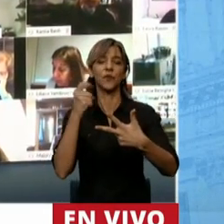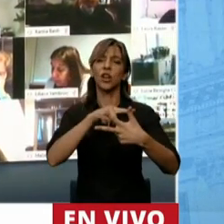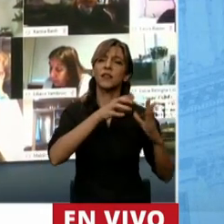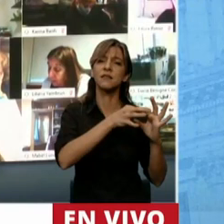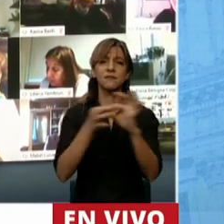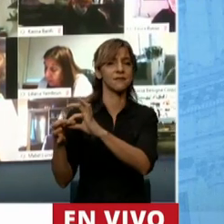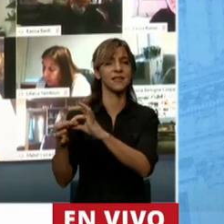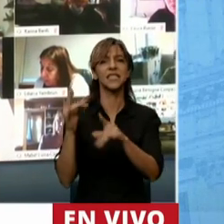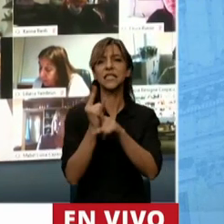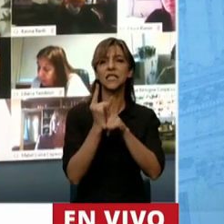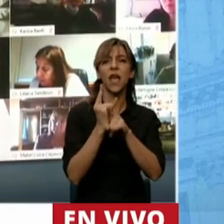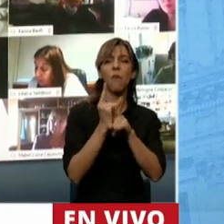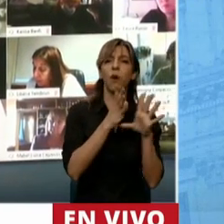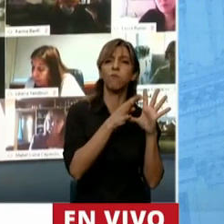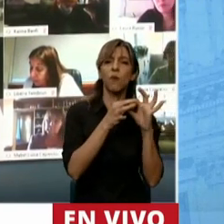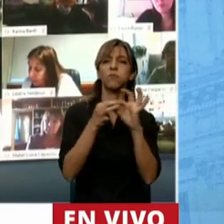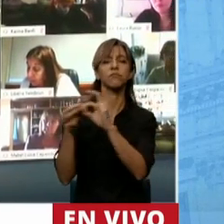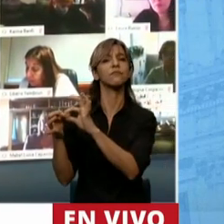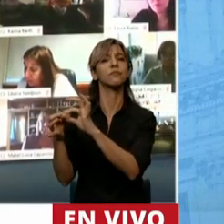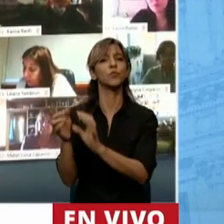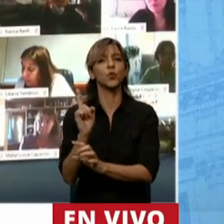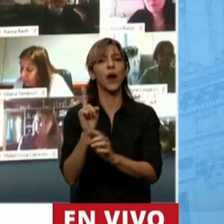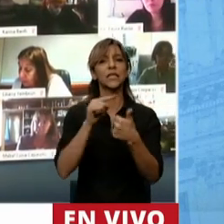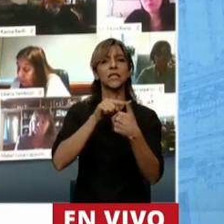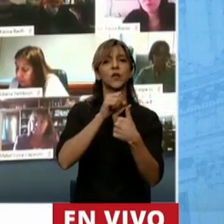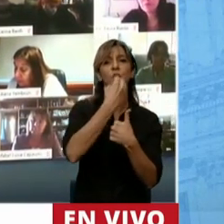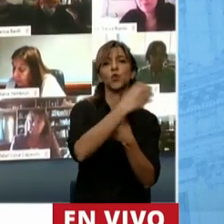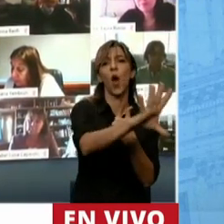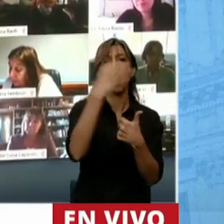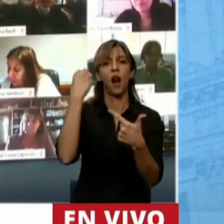equilibrio permanente ninguna de estas se realiza a sí misma